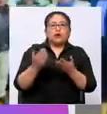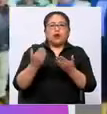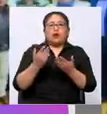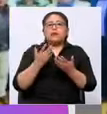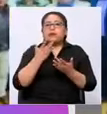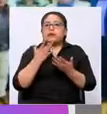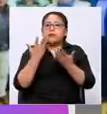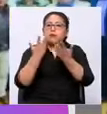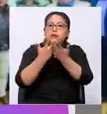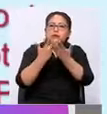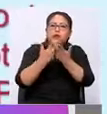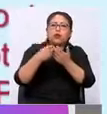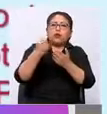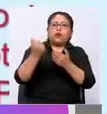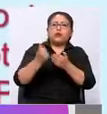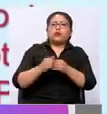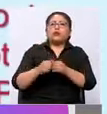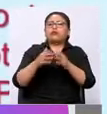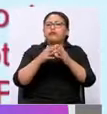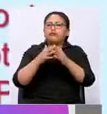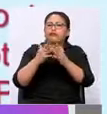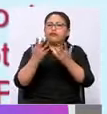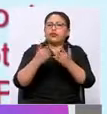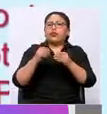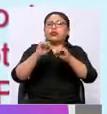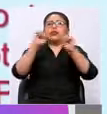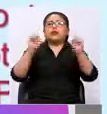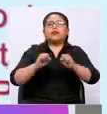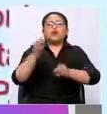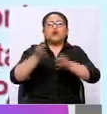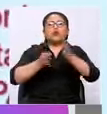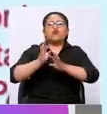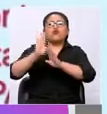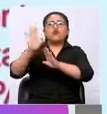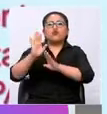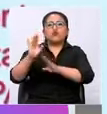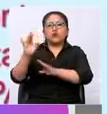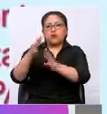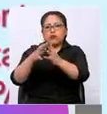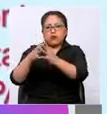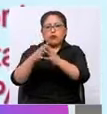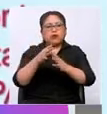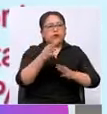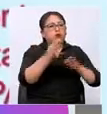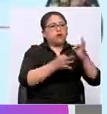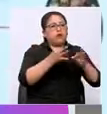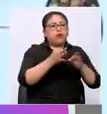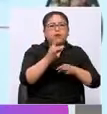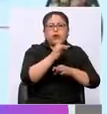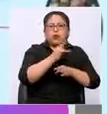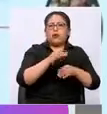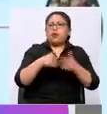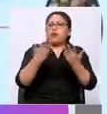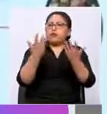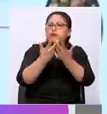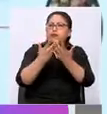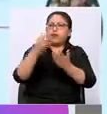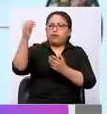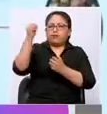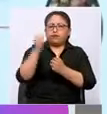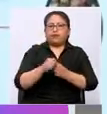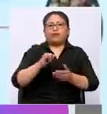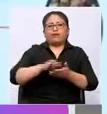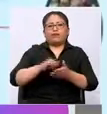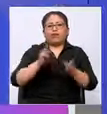decía, coordinando con los agentes del sistema judicial, cuál es el mecanismo adecuado para activar la extradición de estos sujetos.